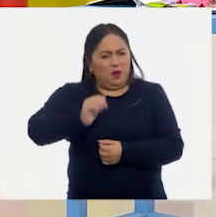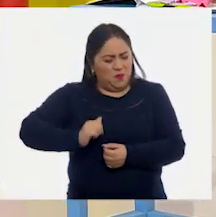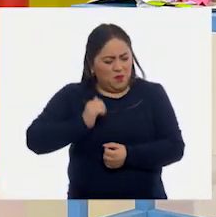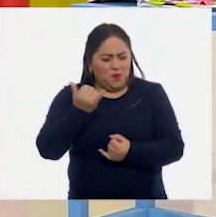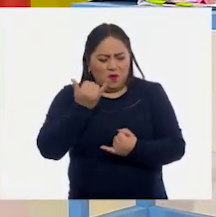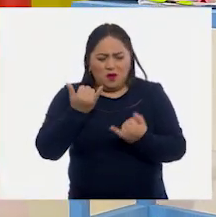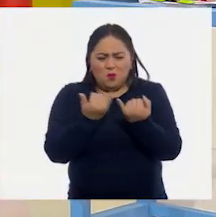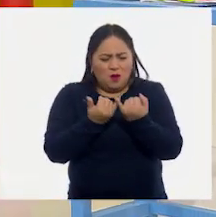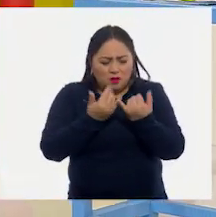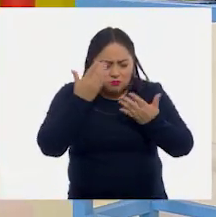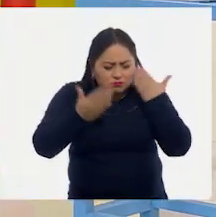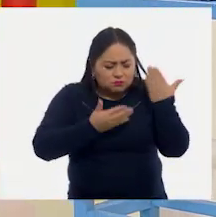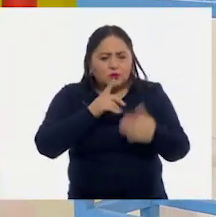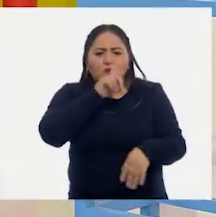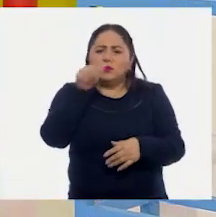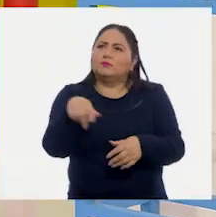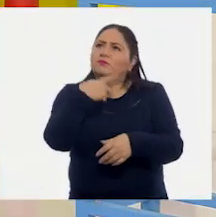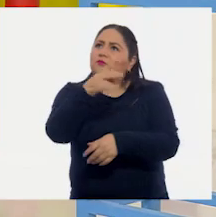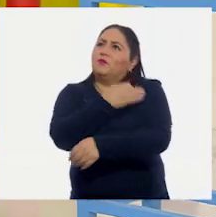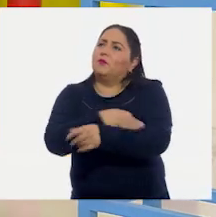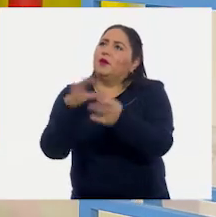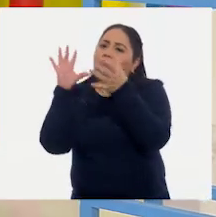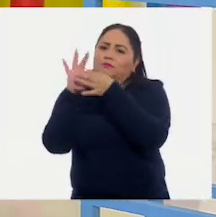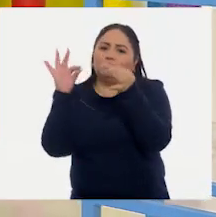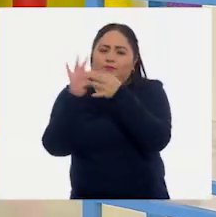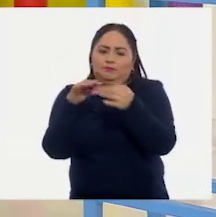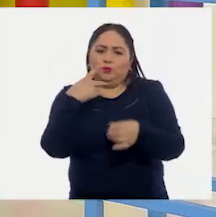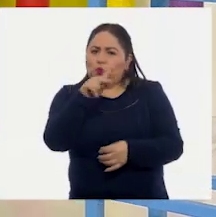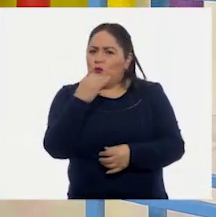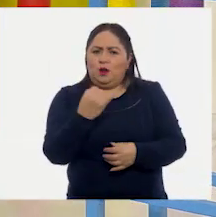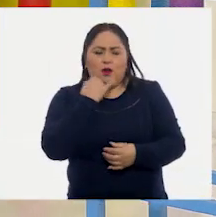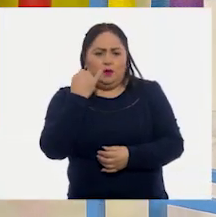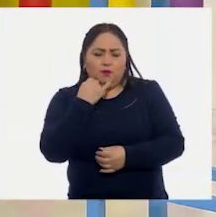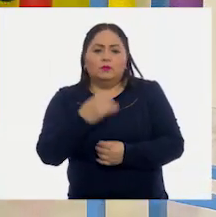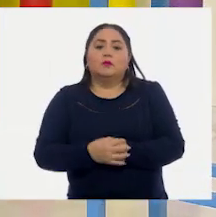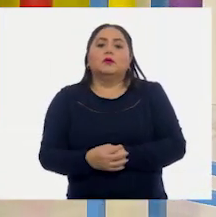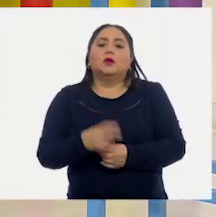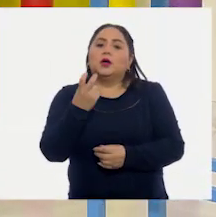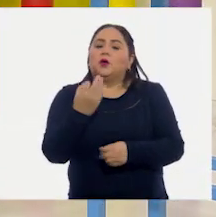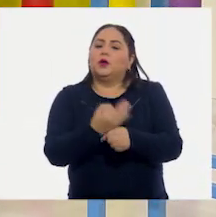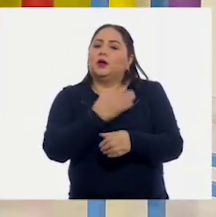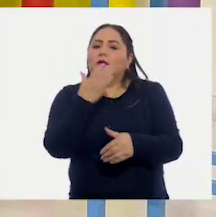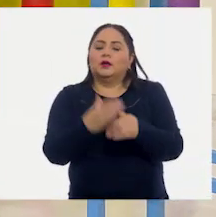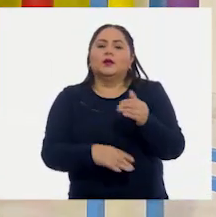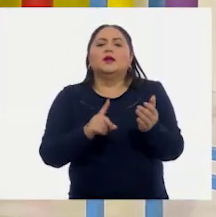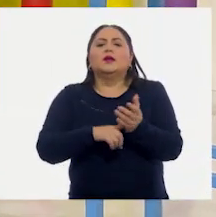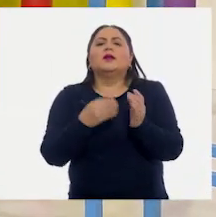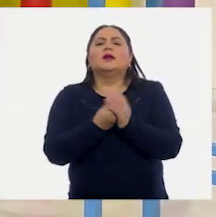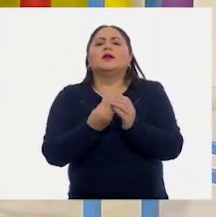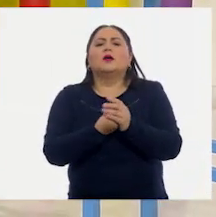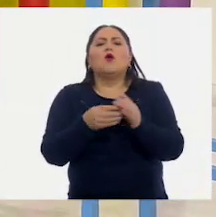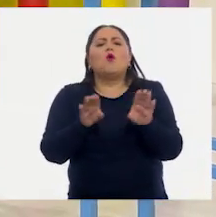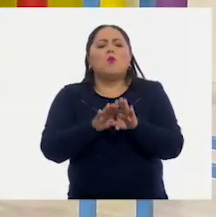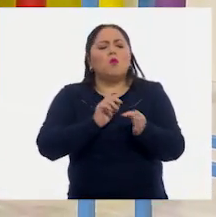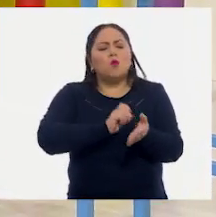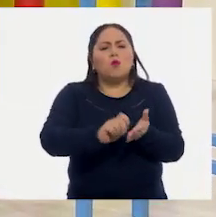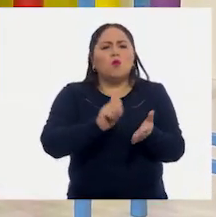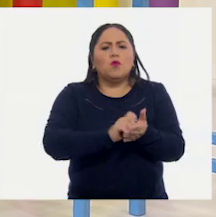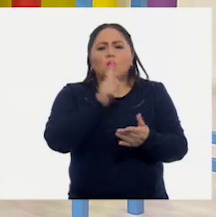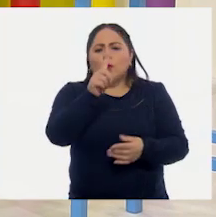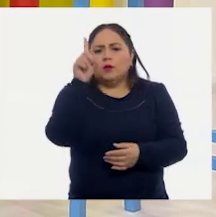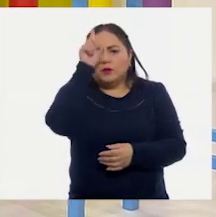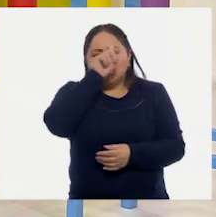también este momento para practicarla y platica con tu familia en tu lengua materna. Hemos terminado con... ¿Cómo se escribe una